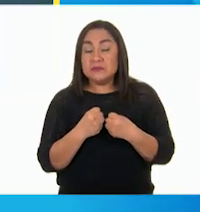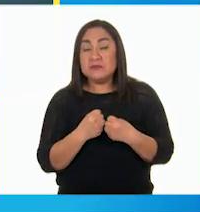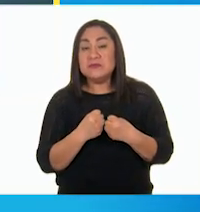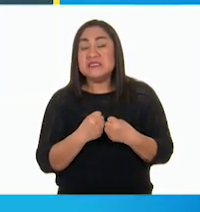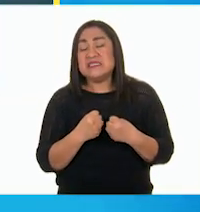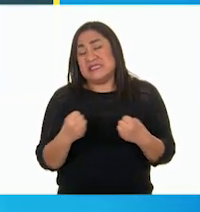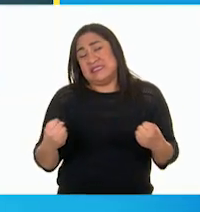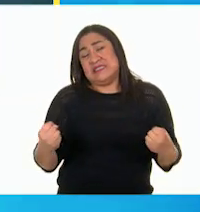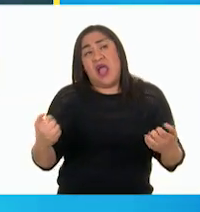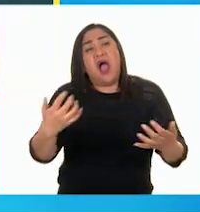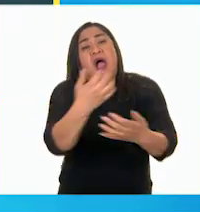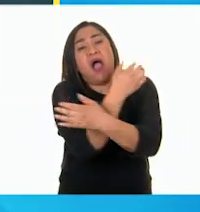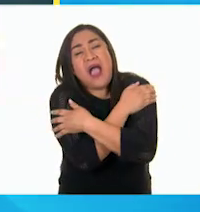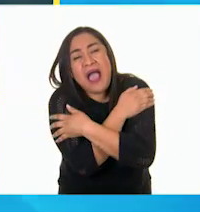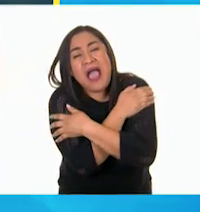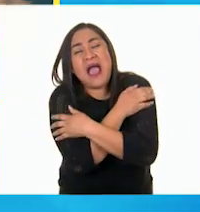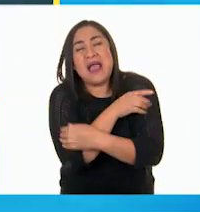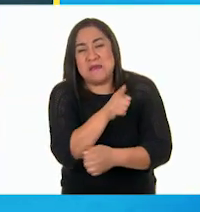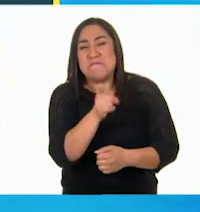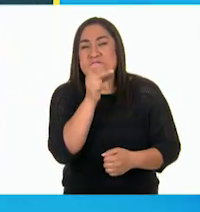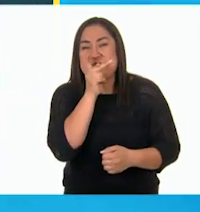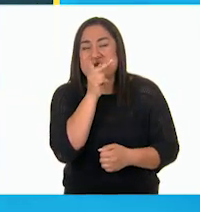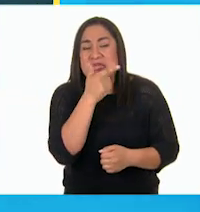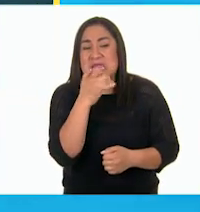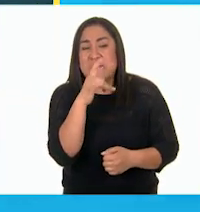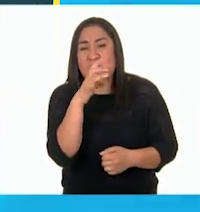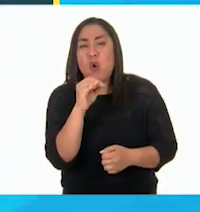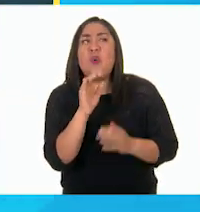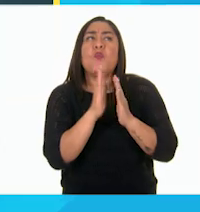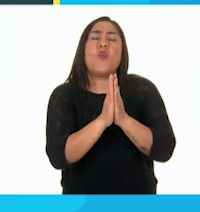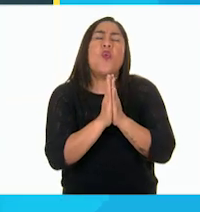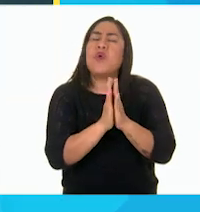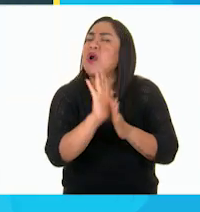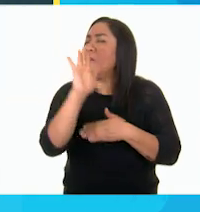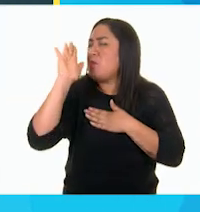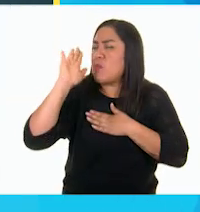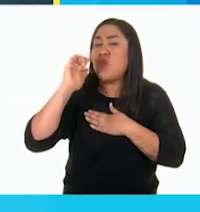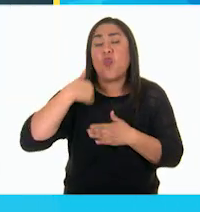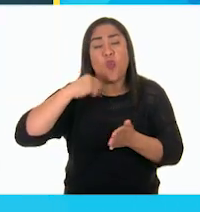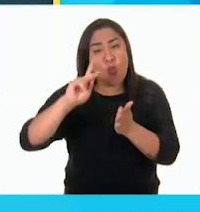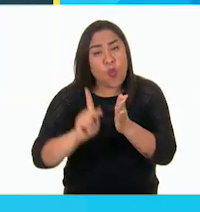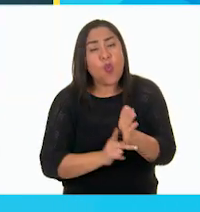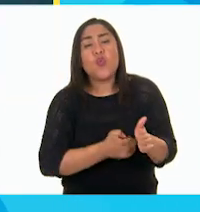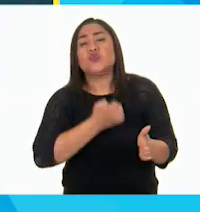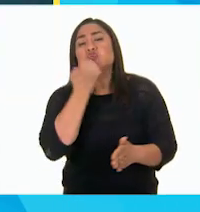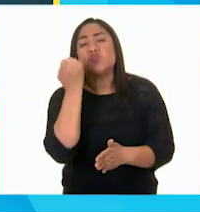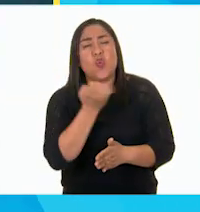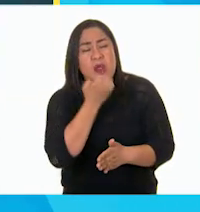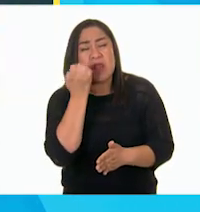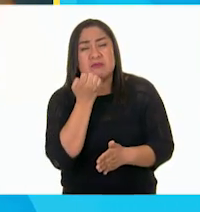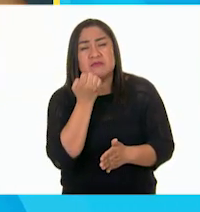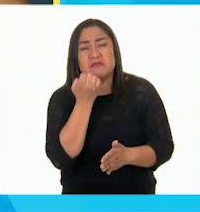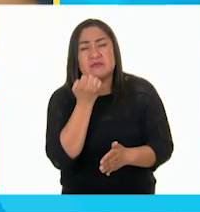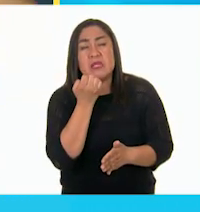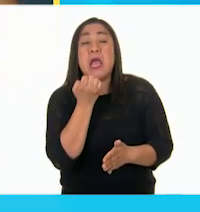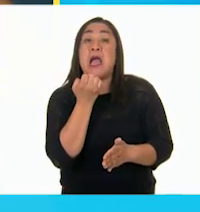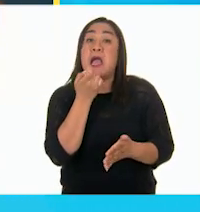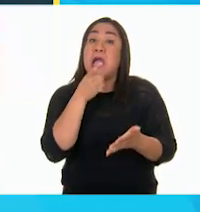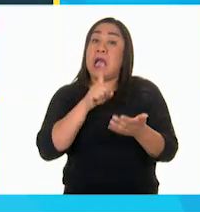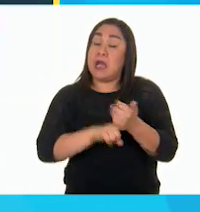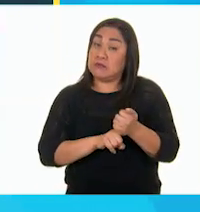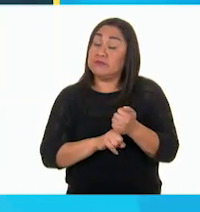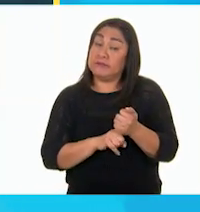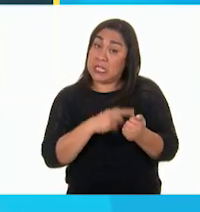abrazaron con Yepeto. Y él prometió que nunca más faltaría de escuela. Ni diría mentiras, pues eso eran